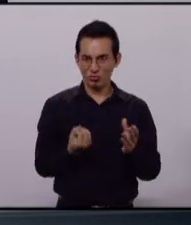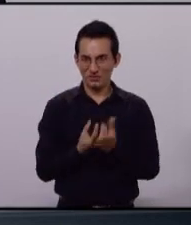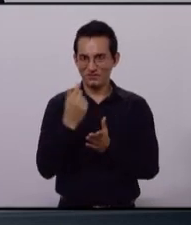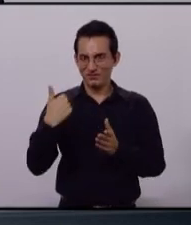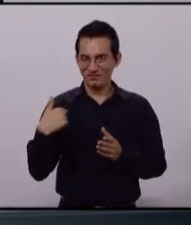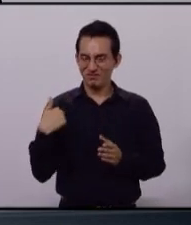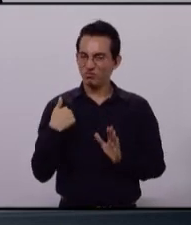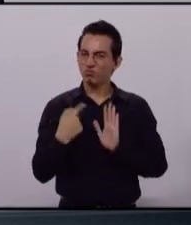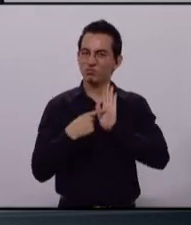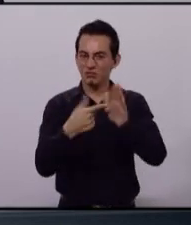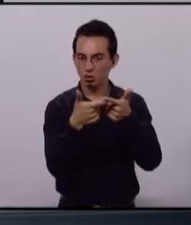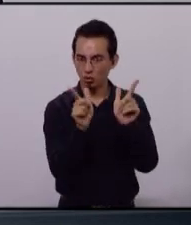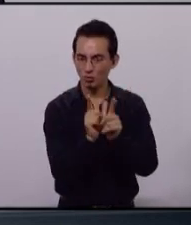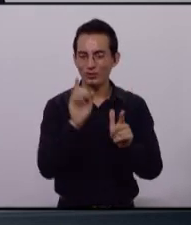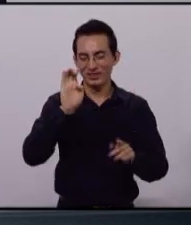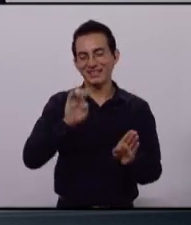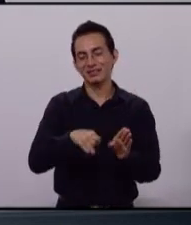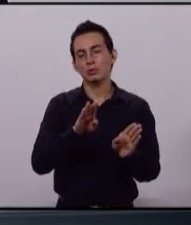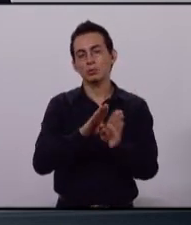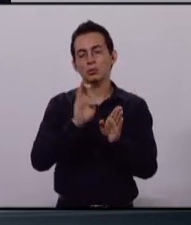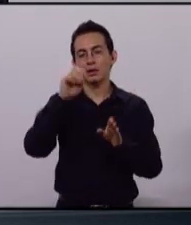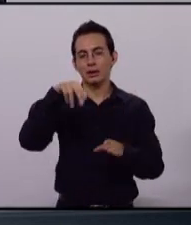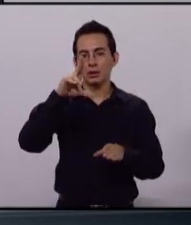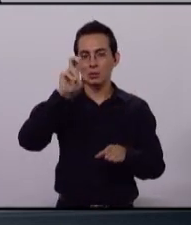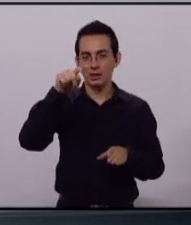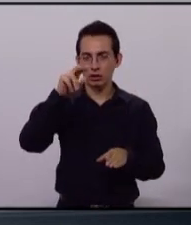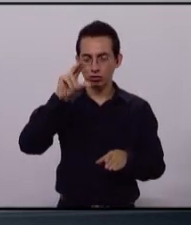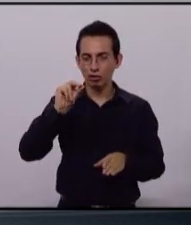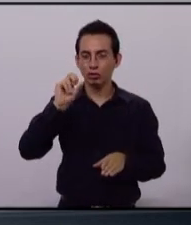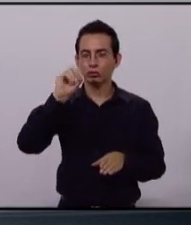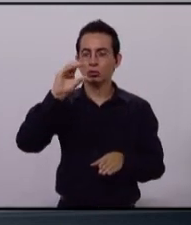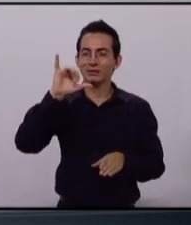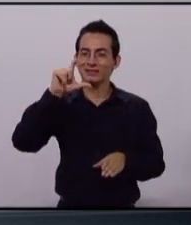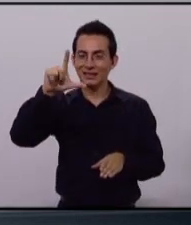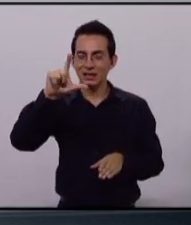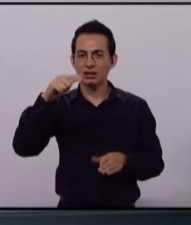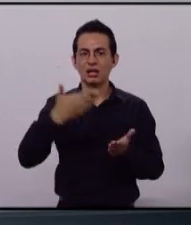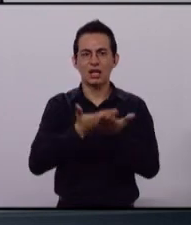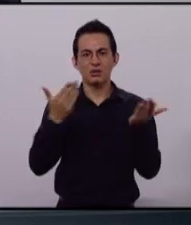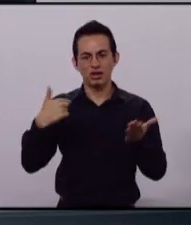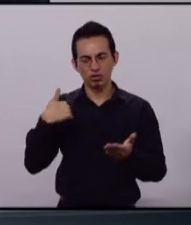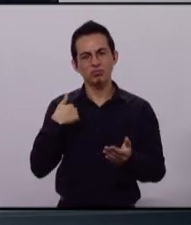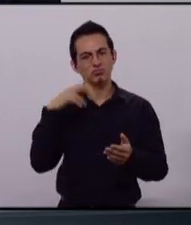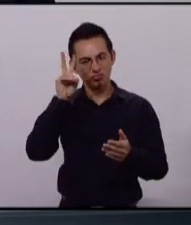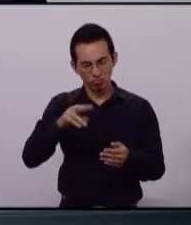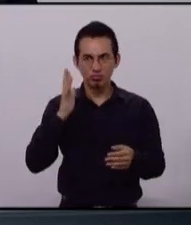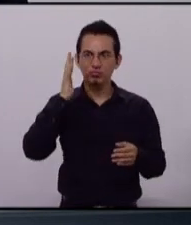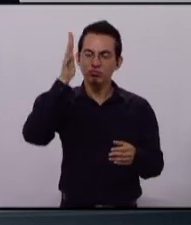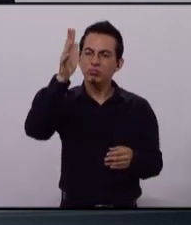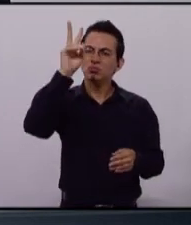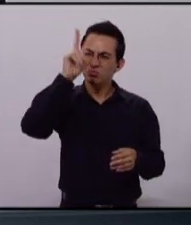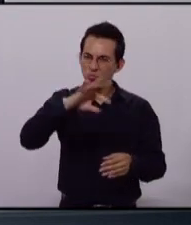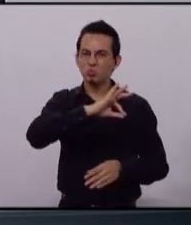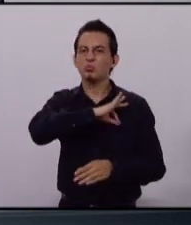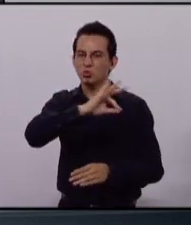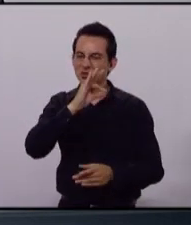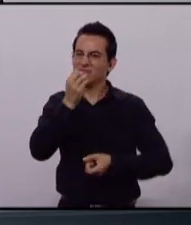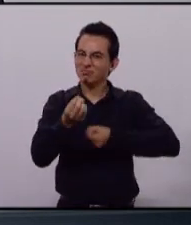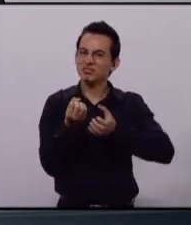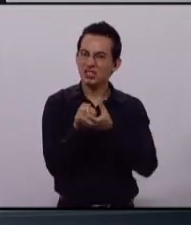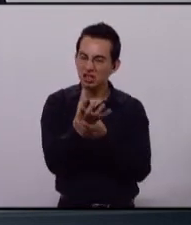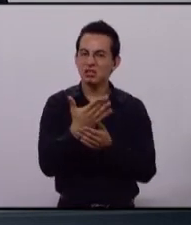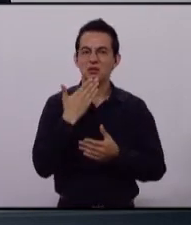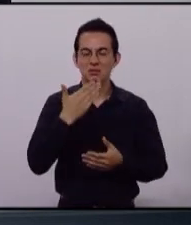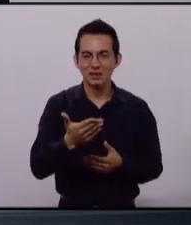a presentar soluciones que nos llevan a resultados. Jorge Leal quiere un gobierno diferente, los